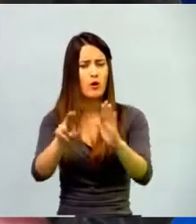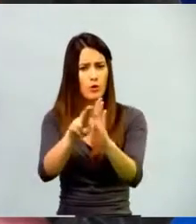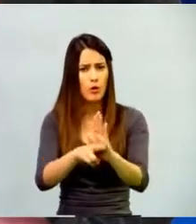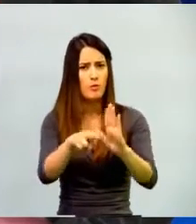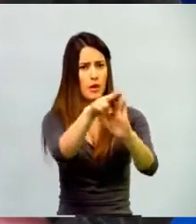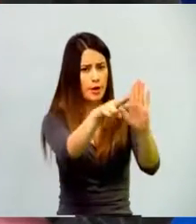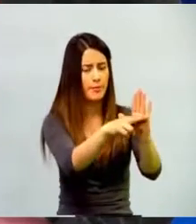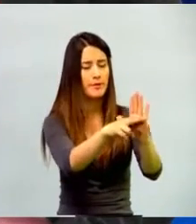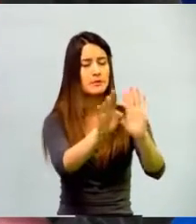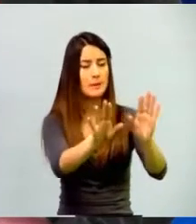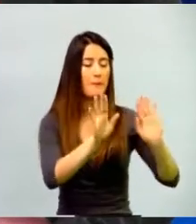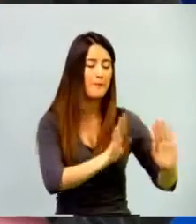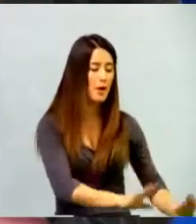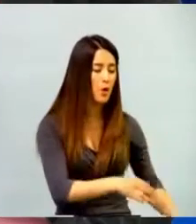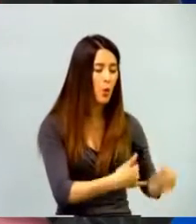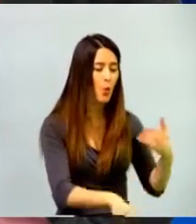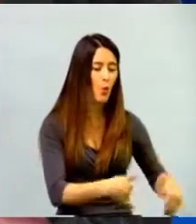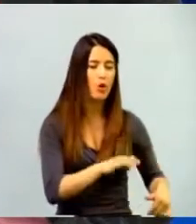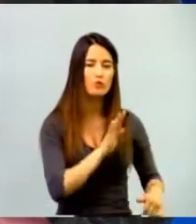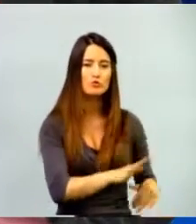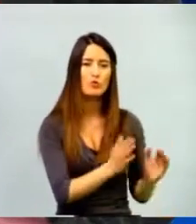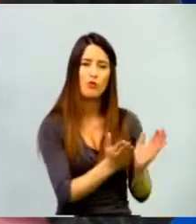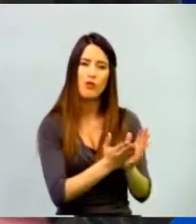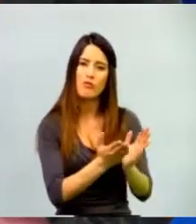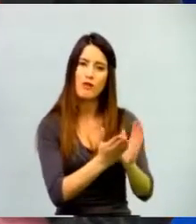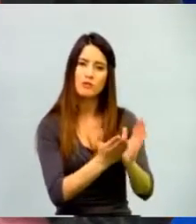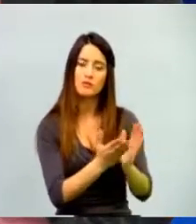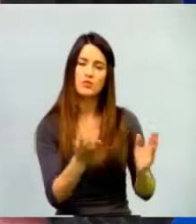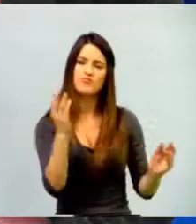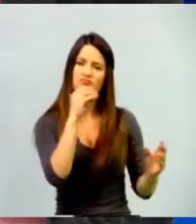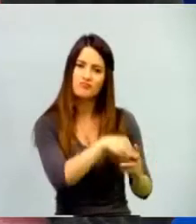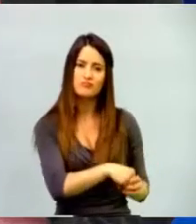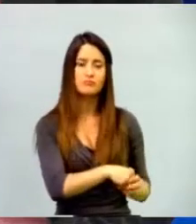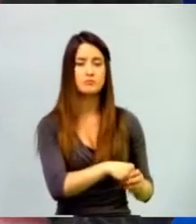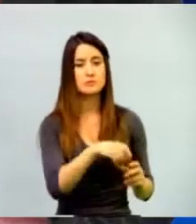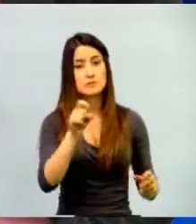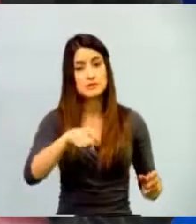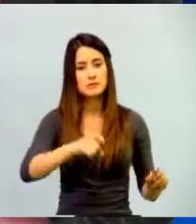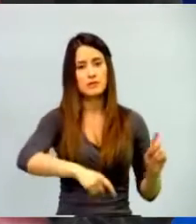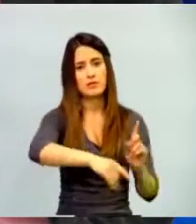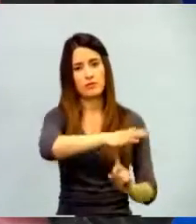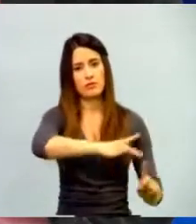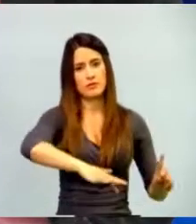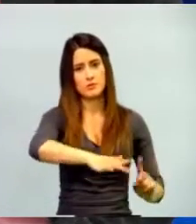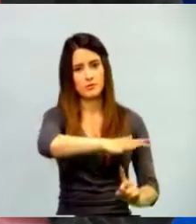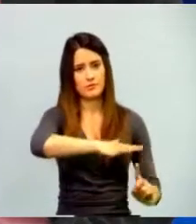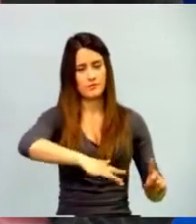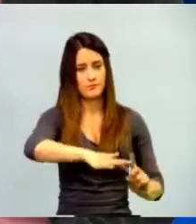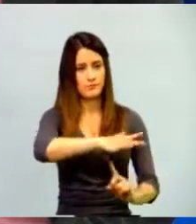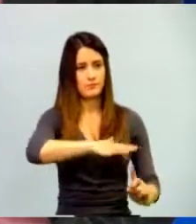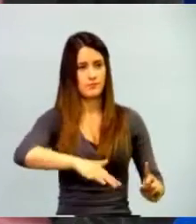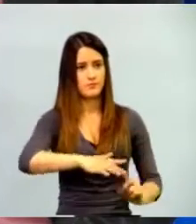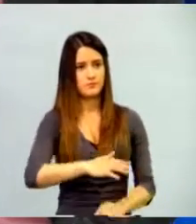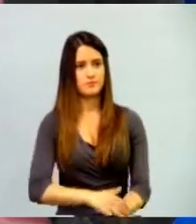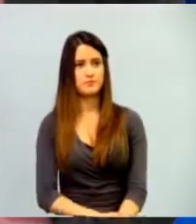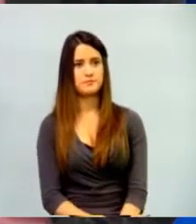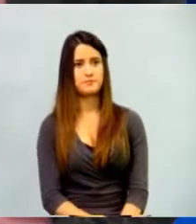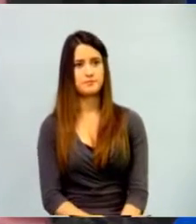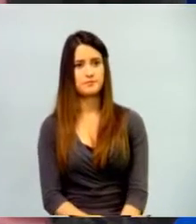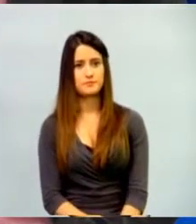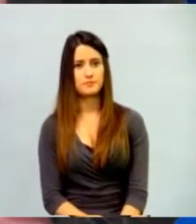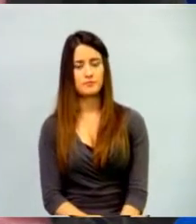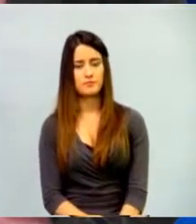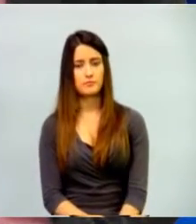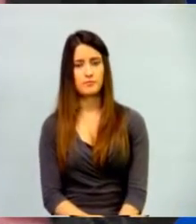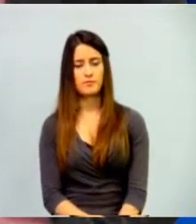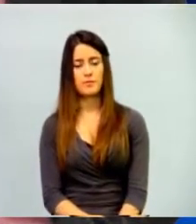educación, también hay que tener un componente un poco contextual para que lo que yo estoy haciendo en este momento con mis